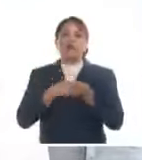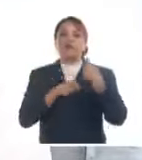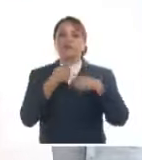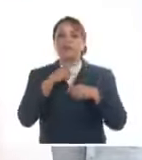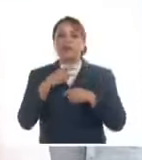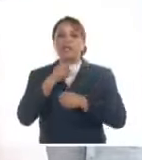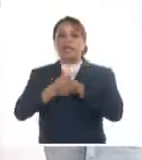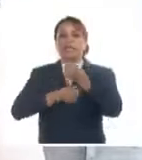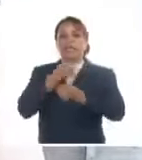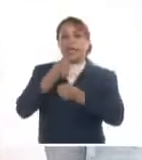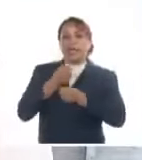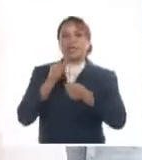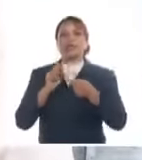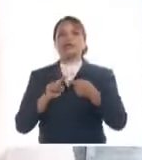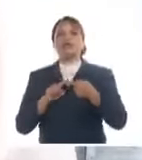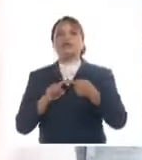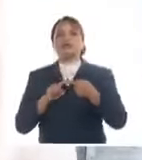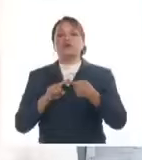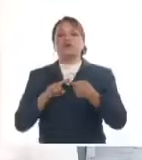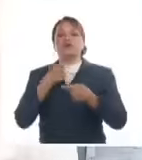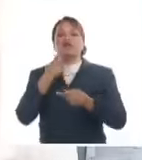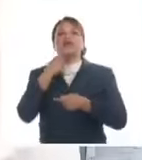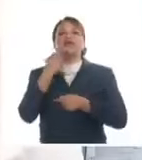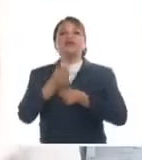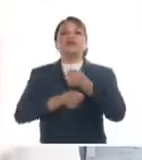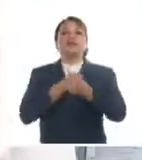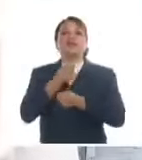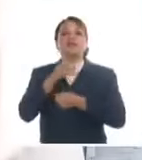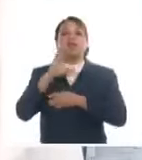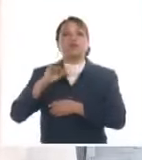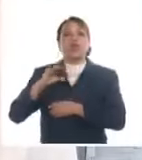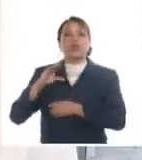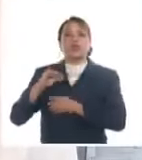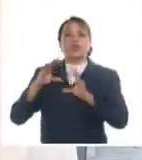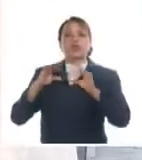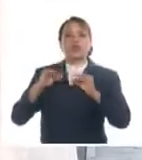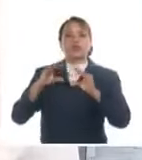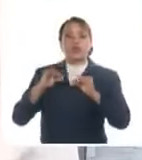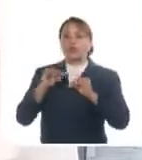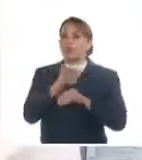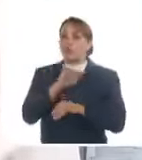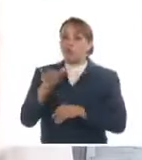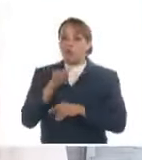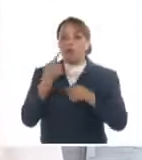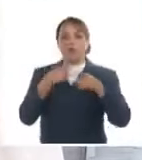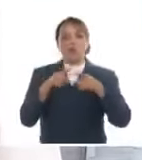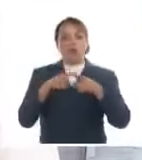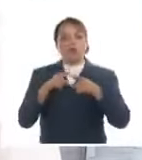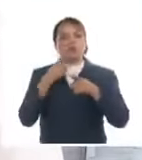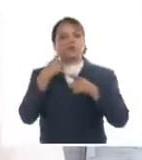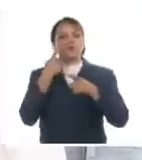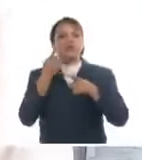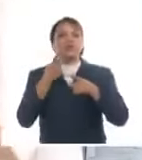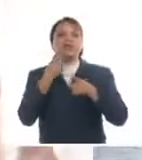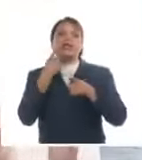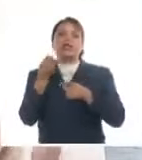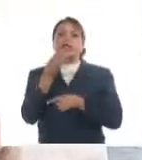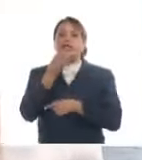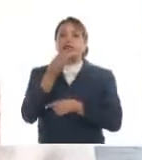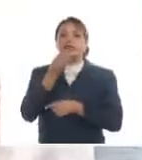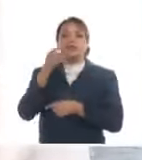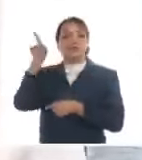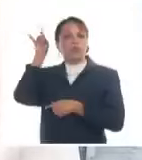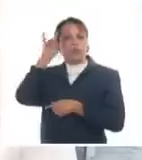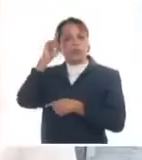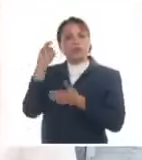en estas circunstancias no se deja de vender yogurte. Hay algunos temas financieros en revisión, o sea, el sobreconsumo de leche se paga de una